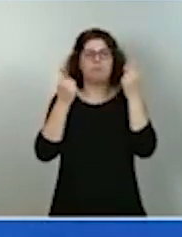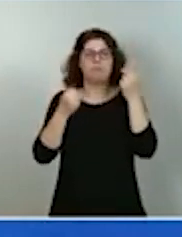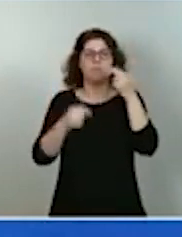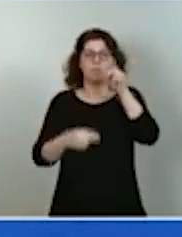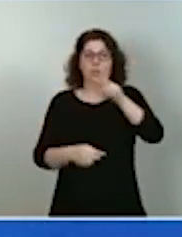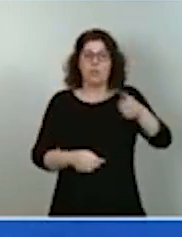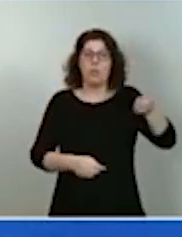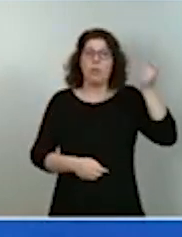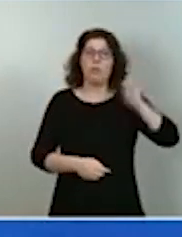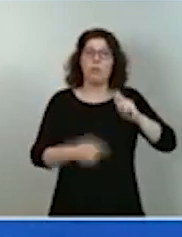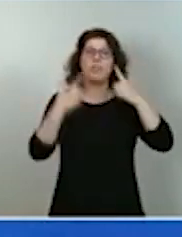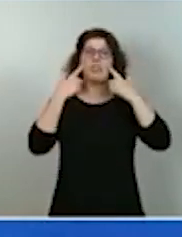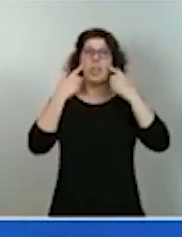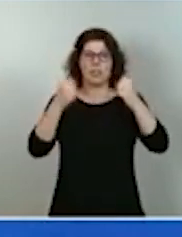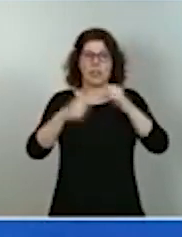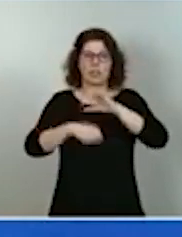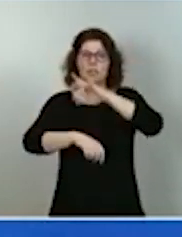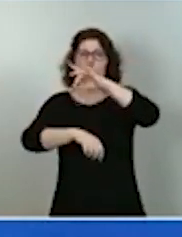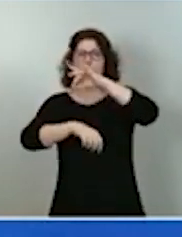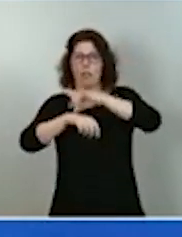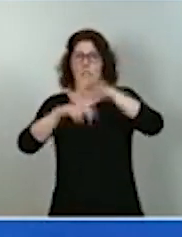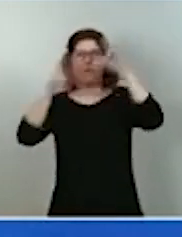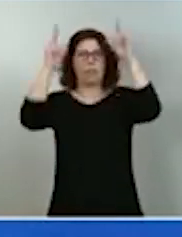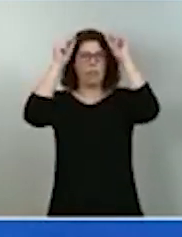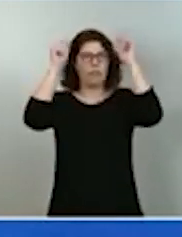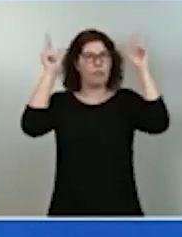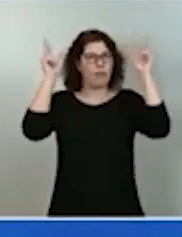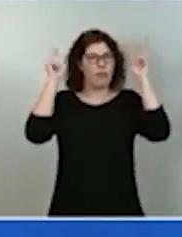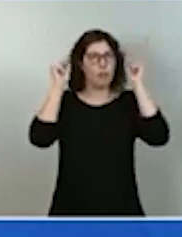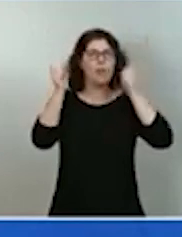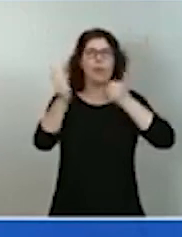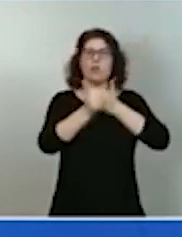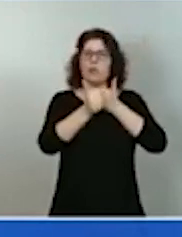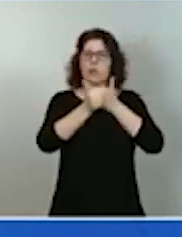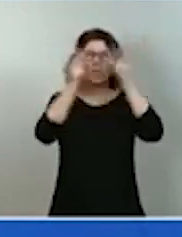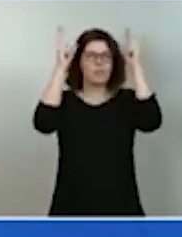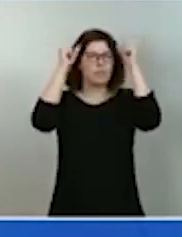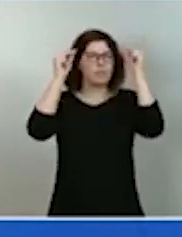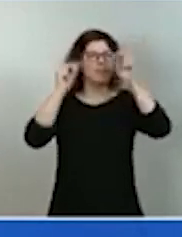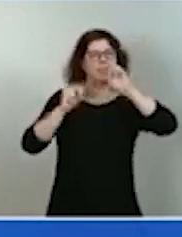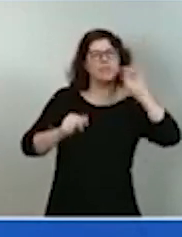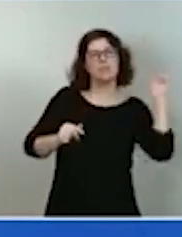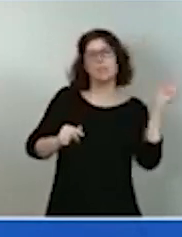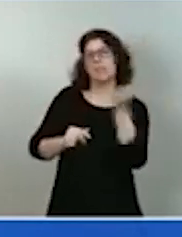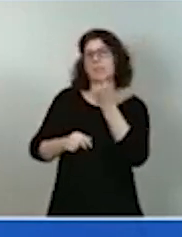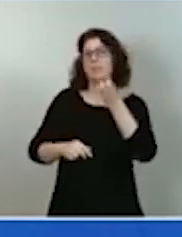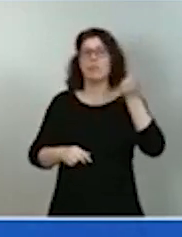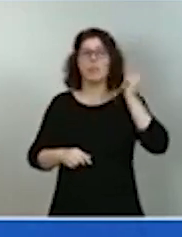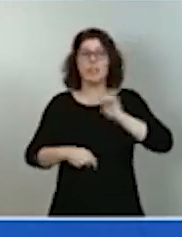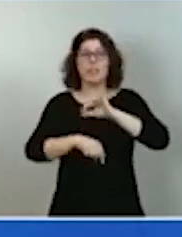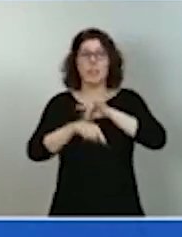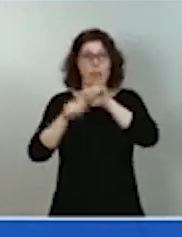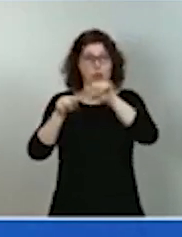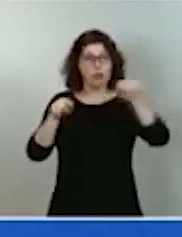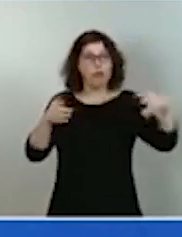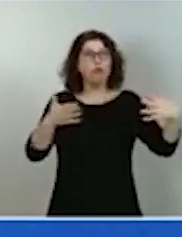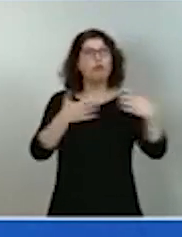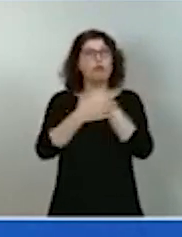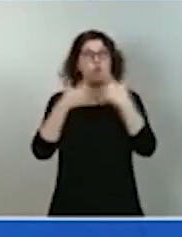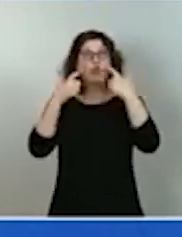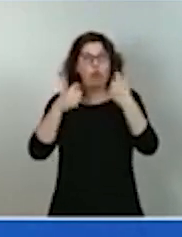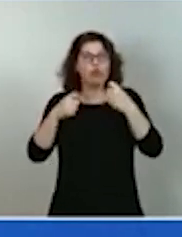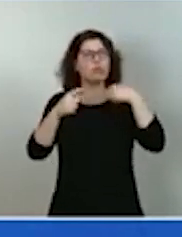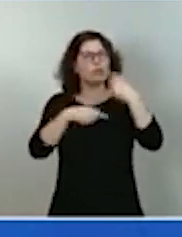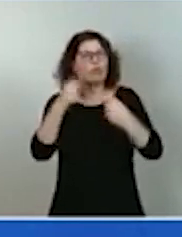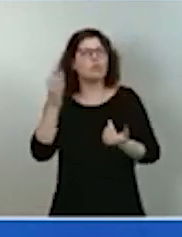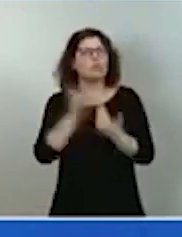desde médicas, enfermeros, auxiliares de enfermería, todos los profesionales sanitarios que están dando la cara cada día para protegernos